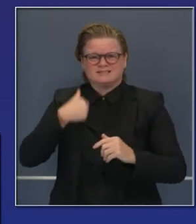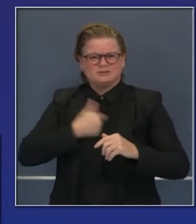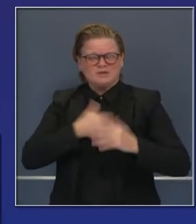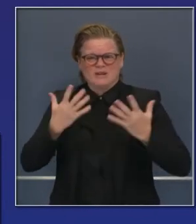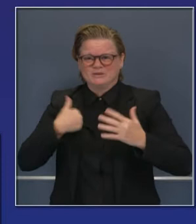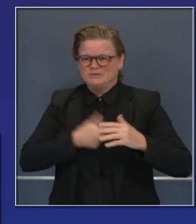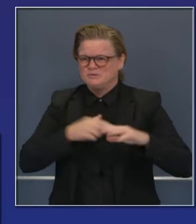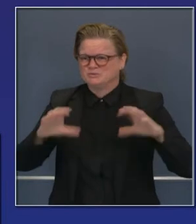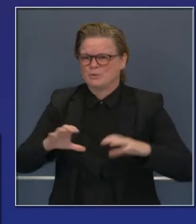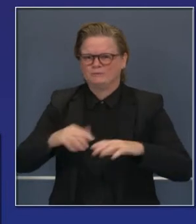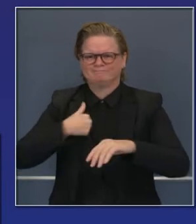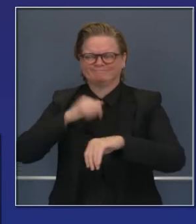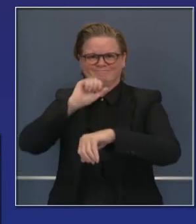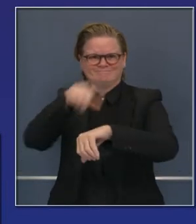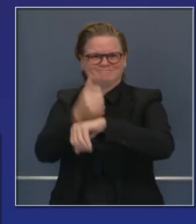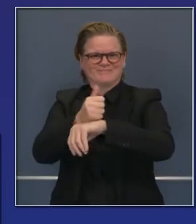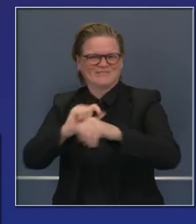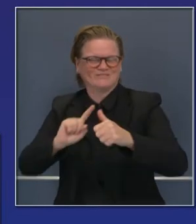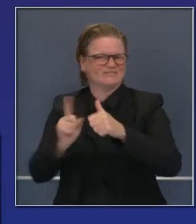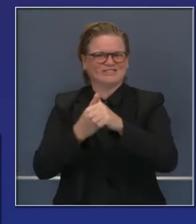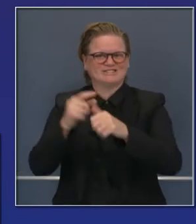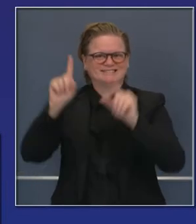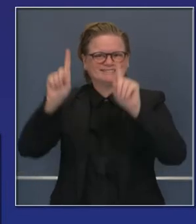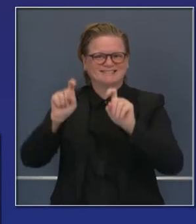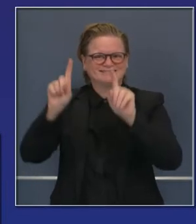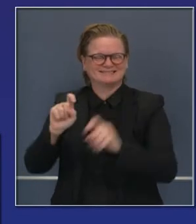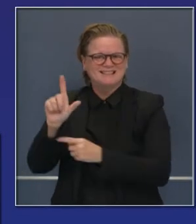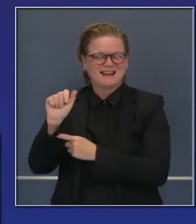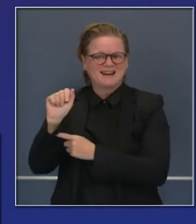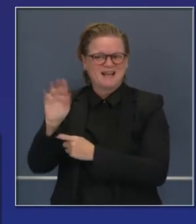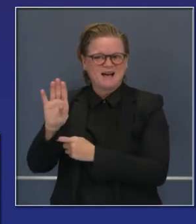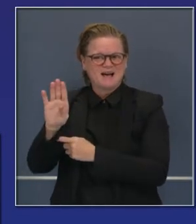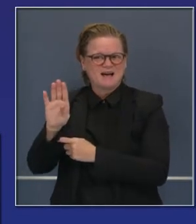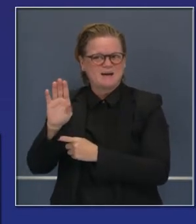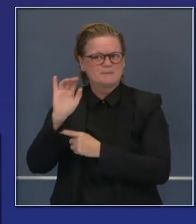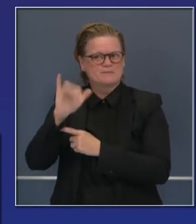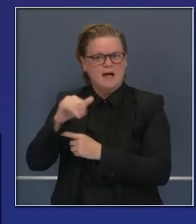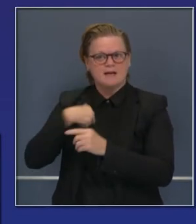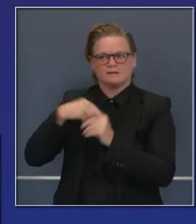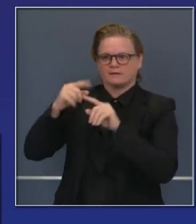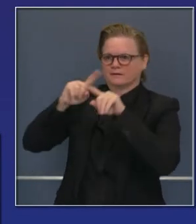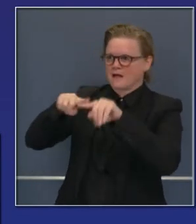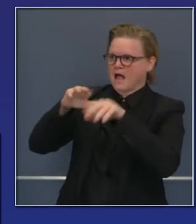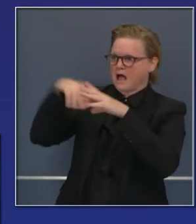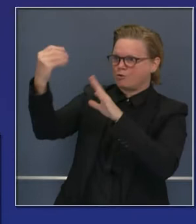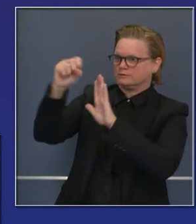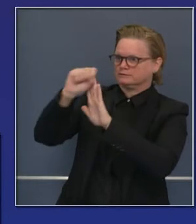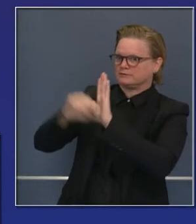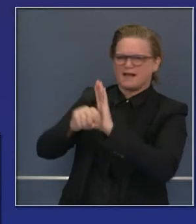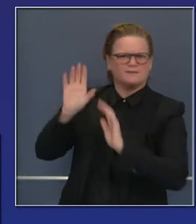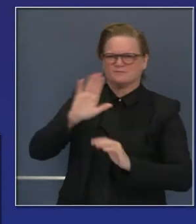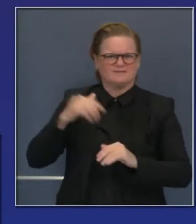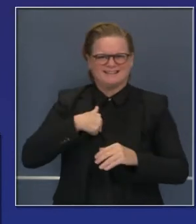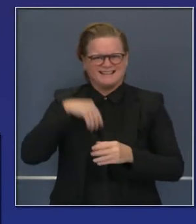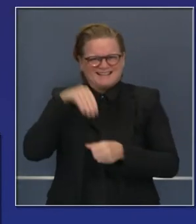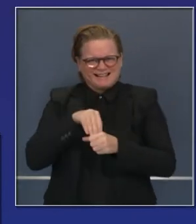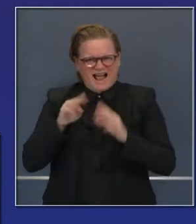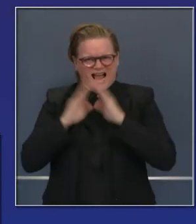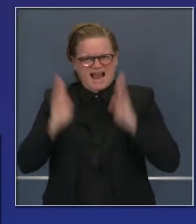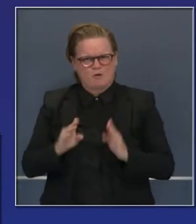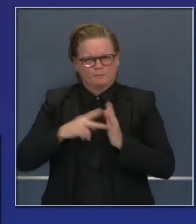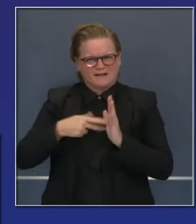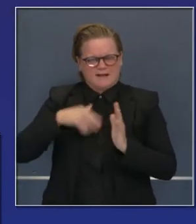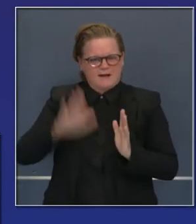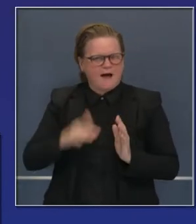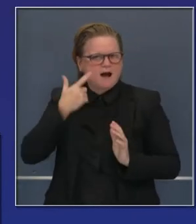primer laboratorio estatal para pruebas, que se construyó aquí en el estado de California, que llega